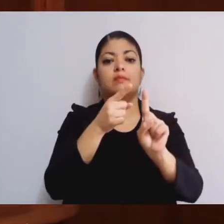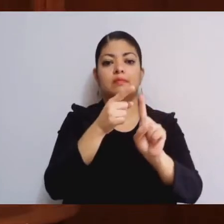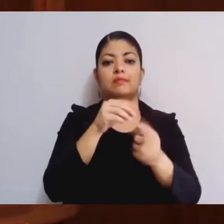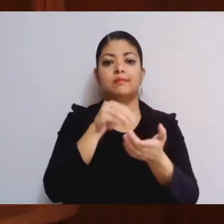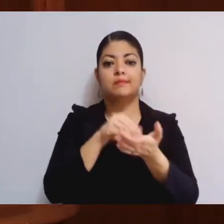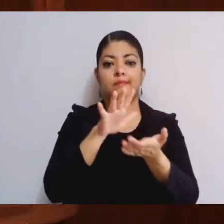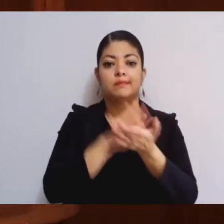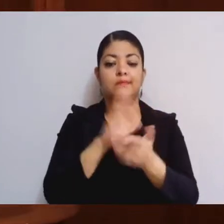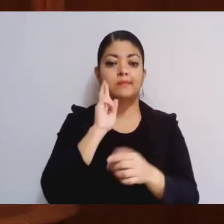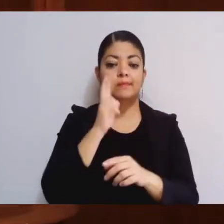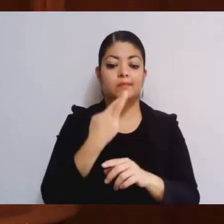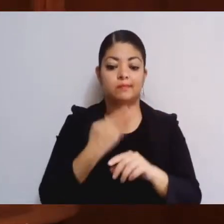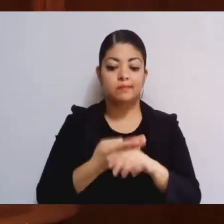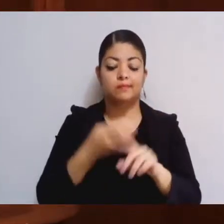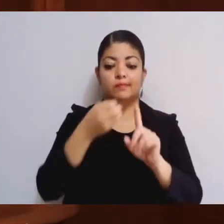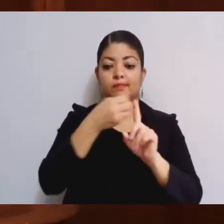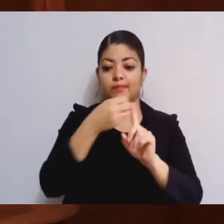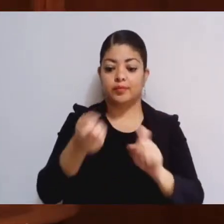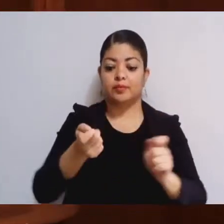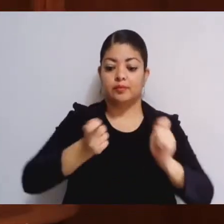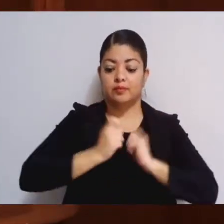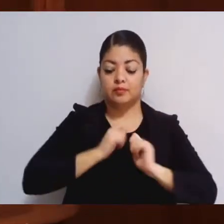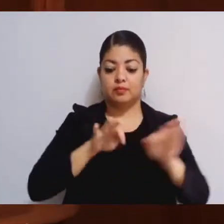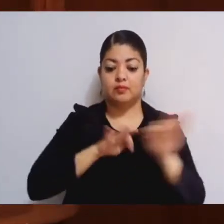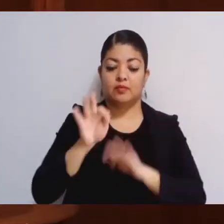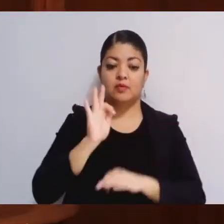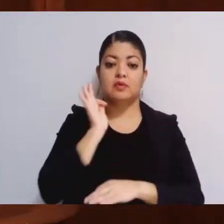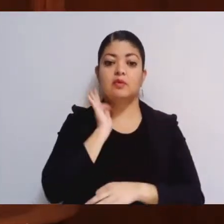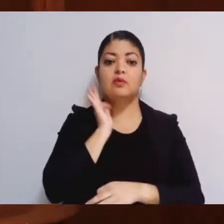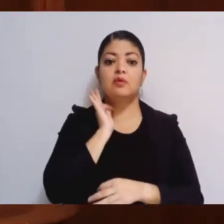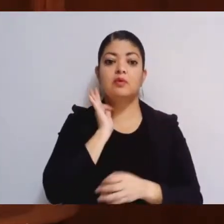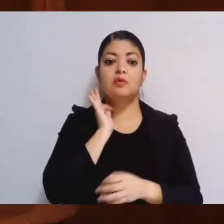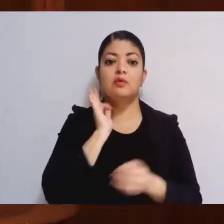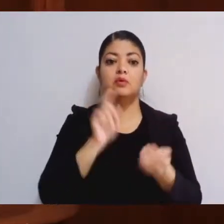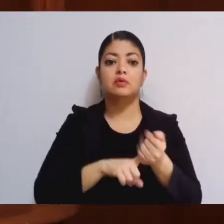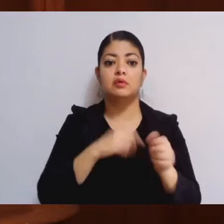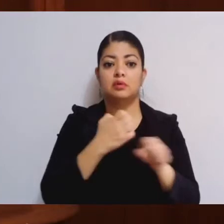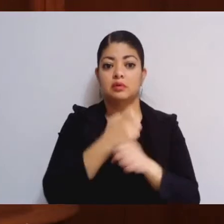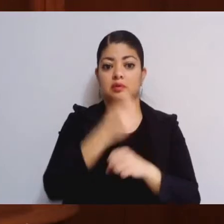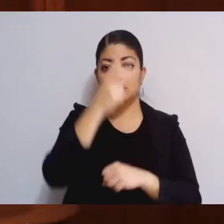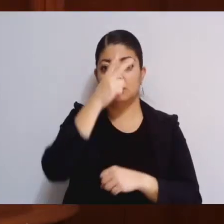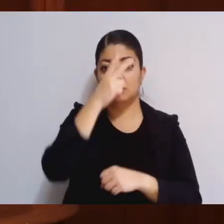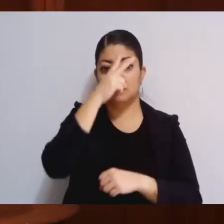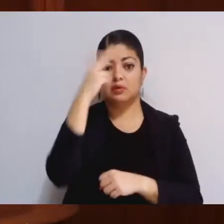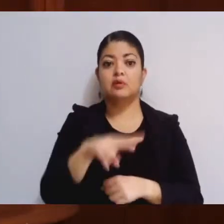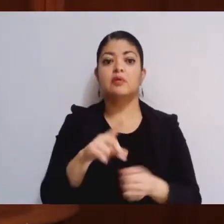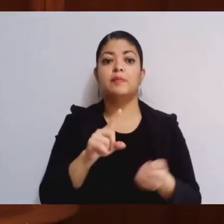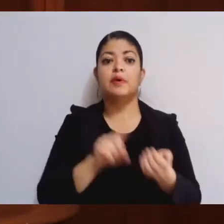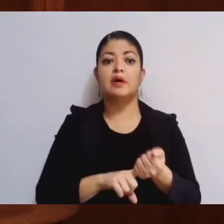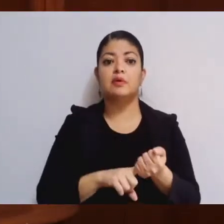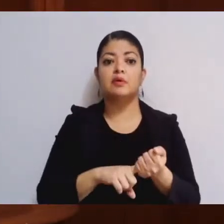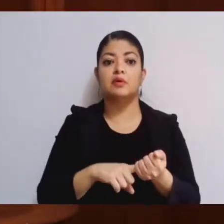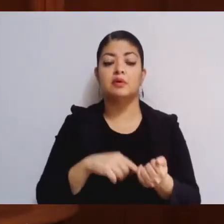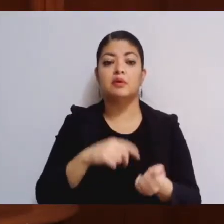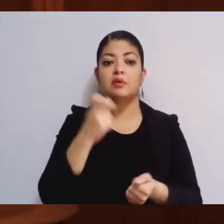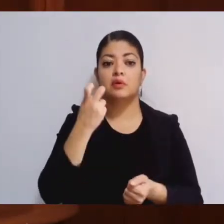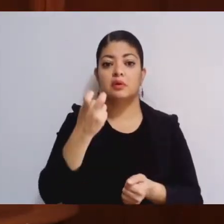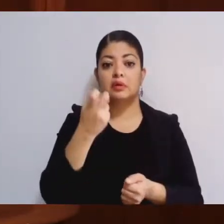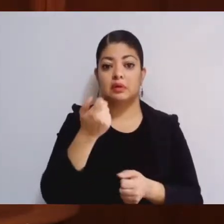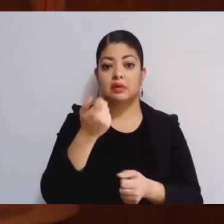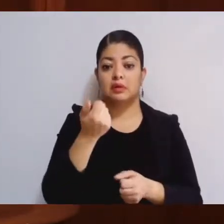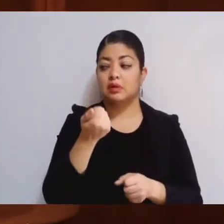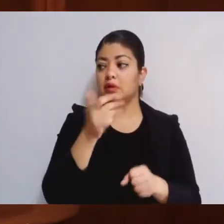organización y funciones de la Fiscalía General de Justicia del Estado de México para el despacho de los asuntos que al Ministerio